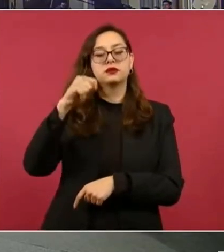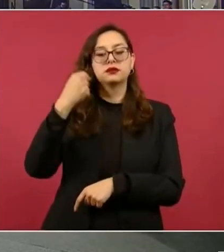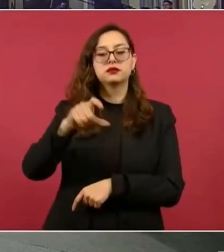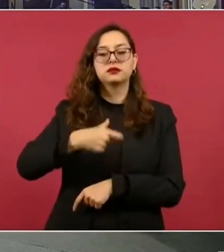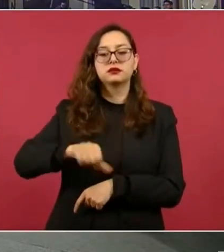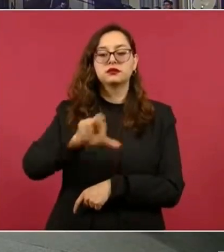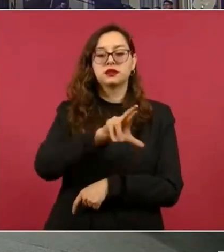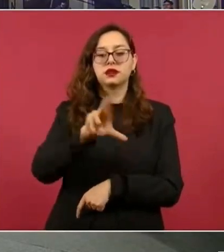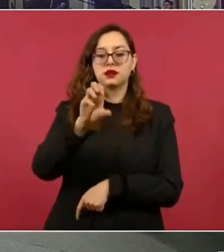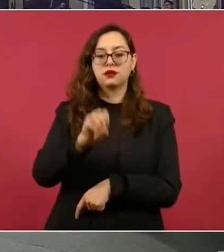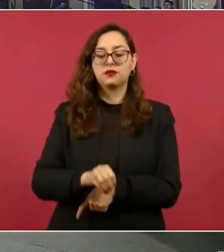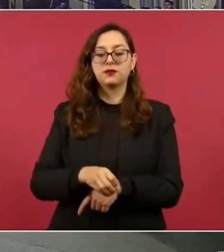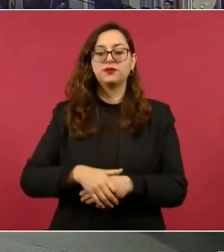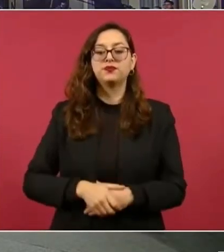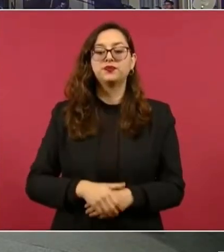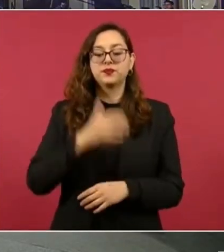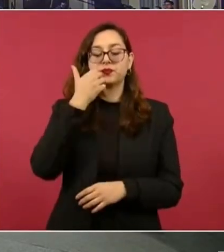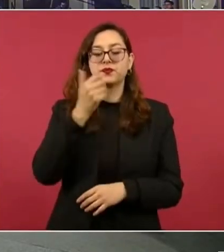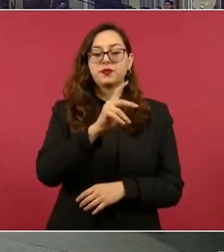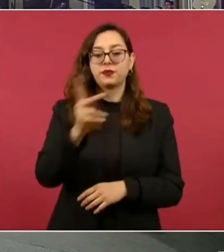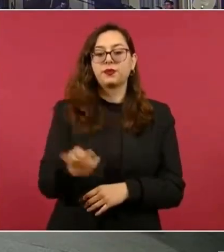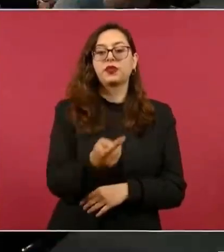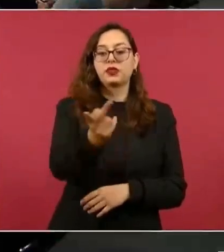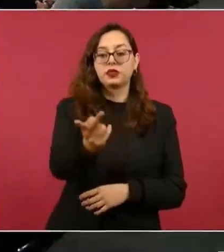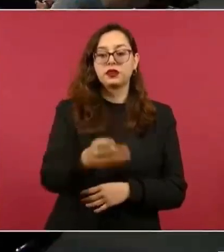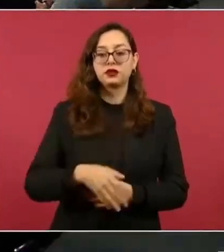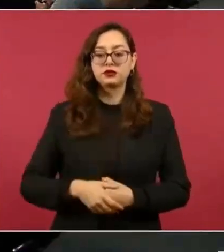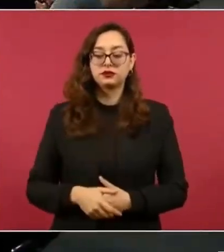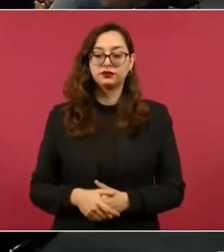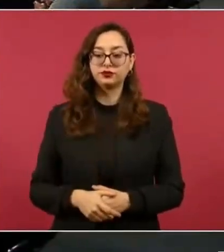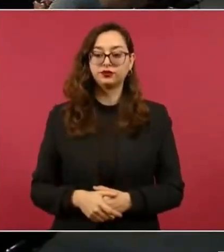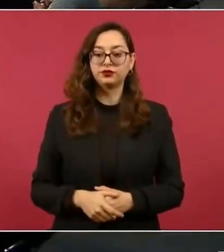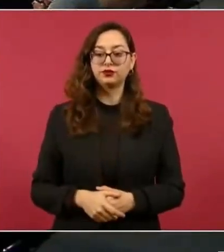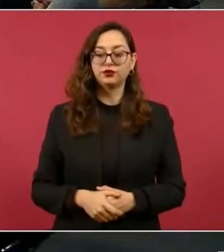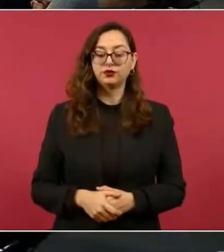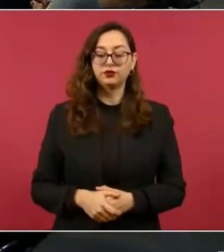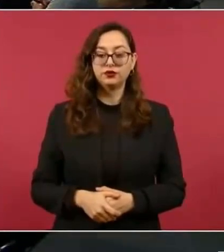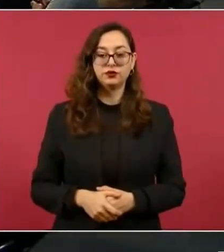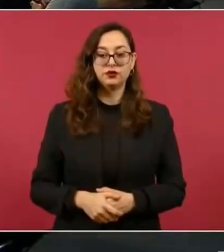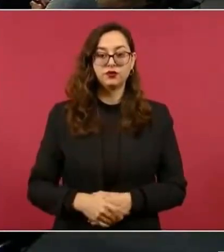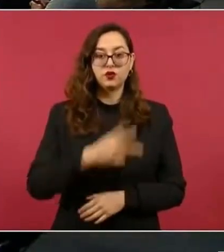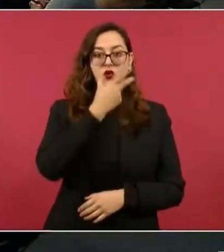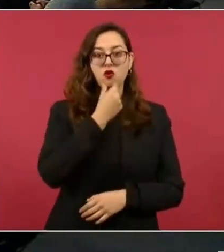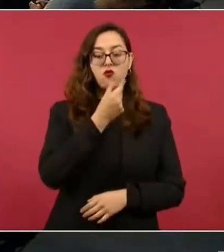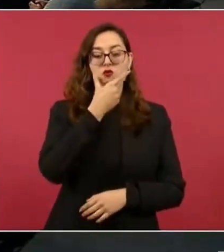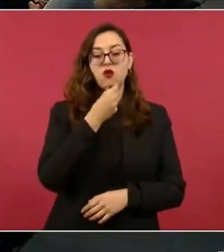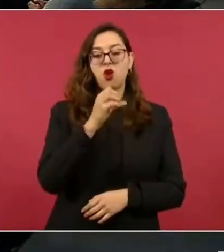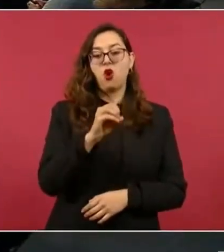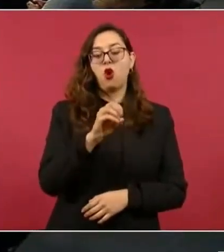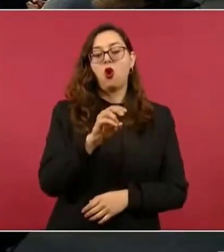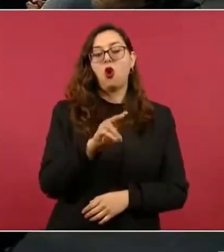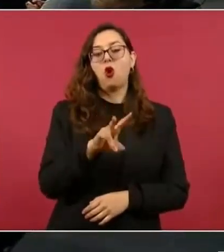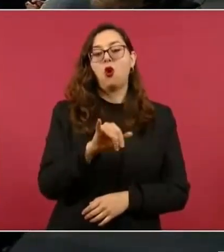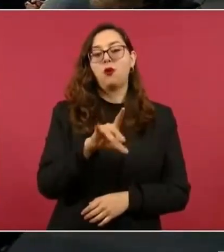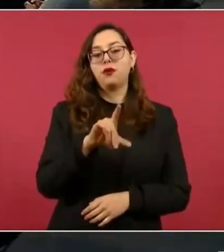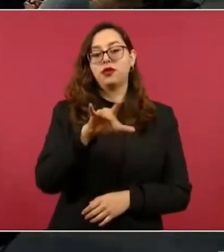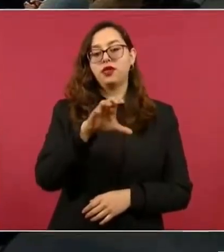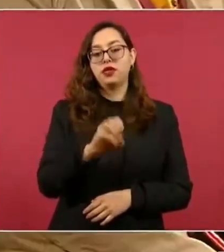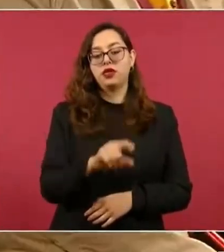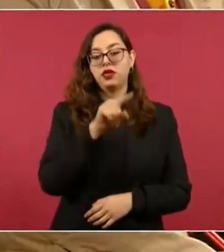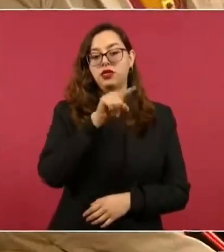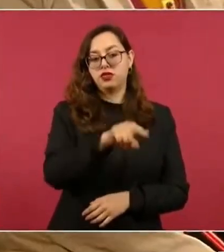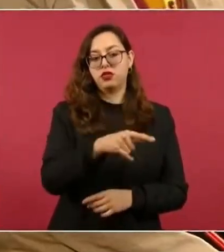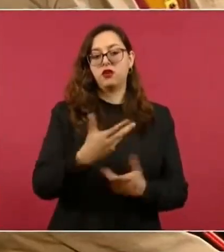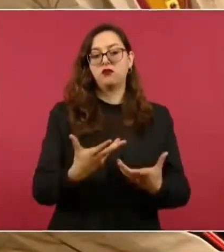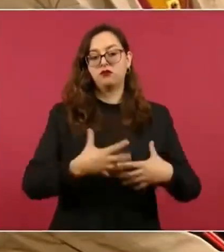Quiero preguntarle, señora, a propósito de la detención del joven Ovidio en los primeros días de